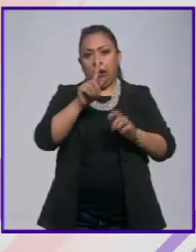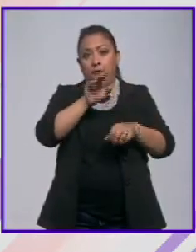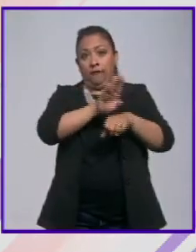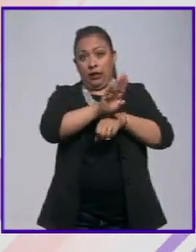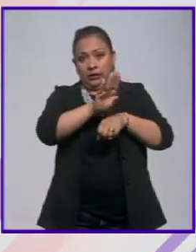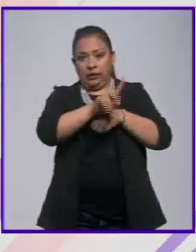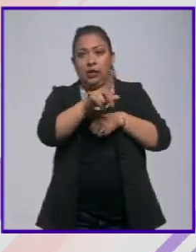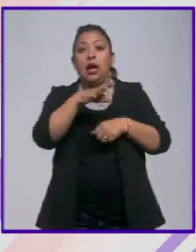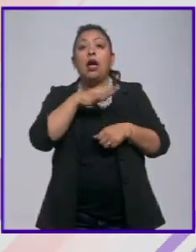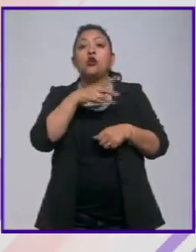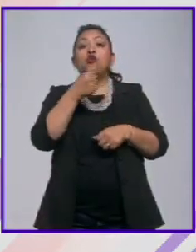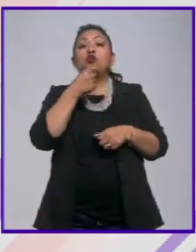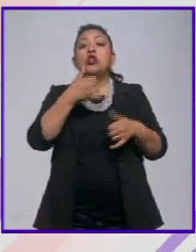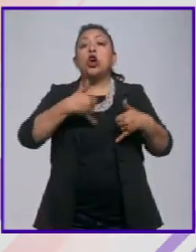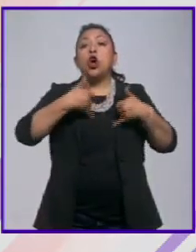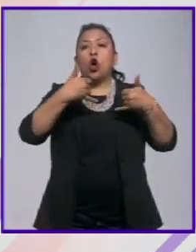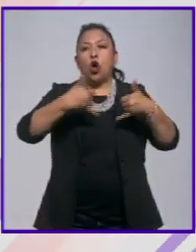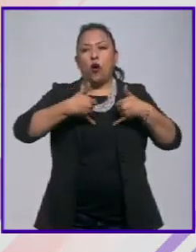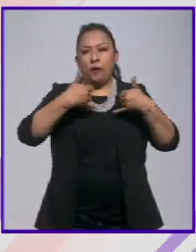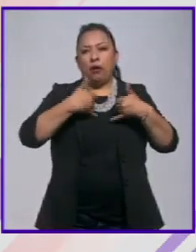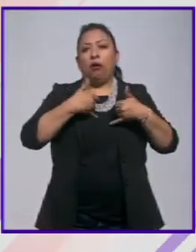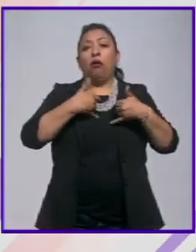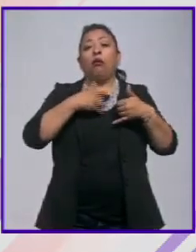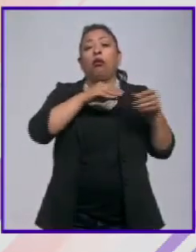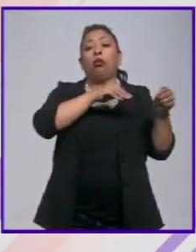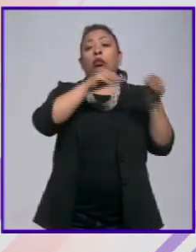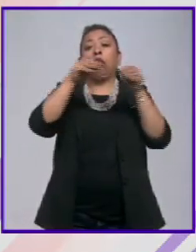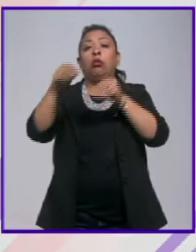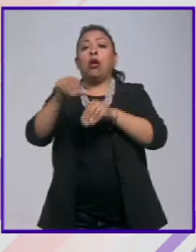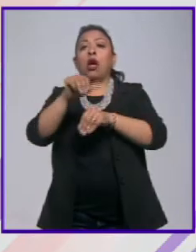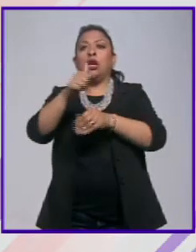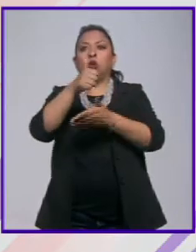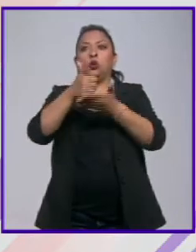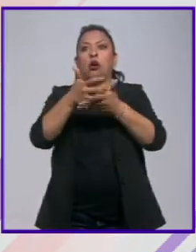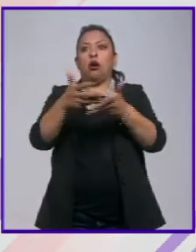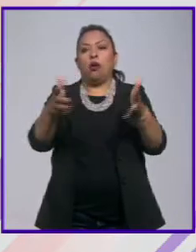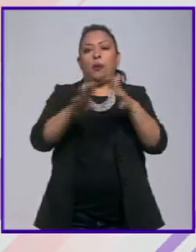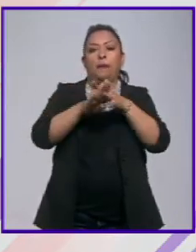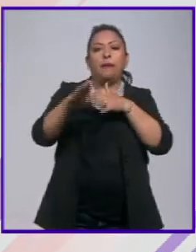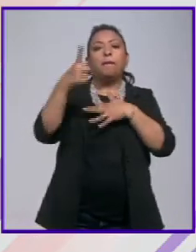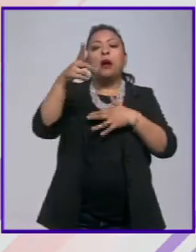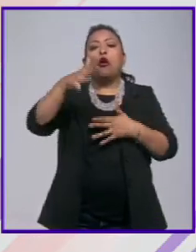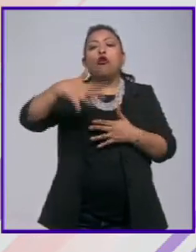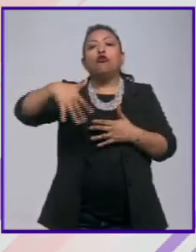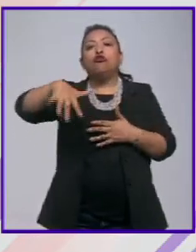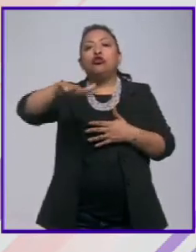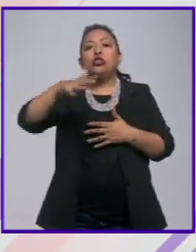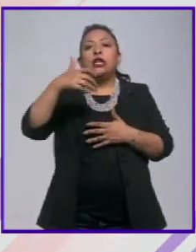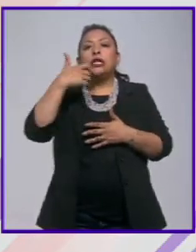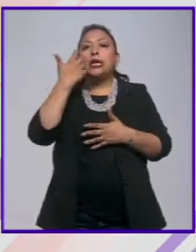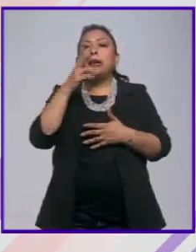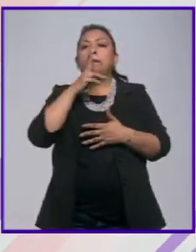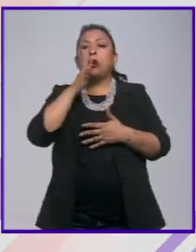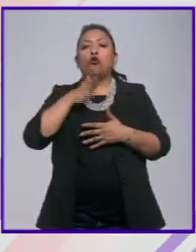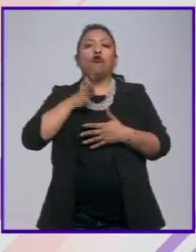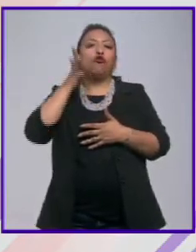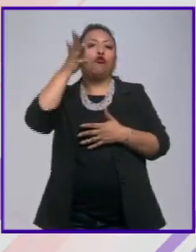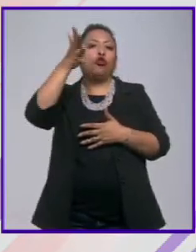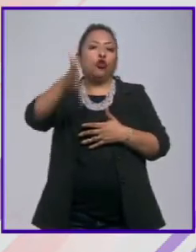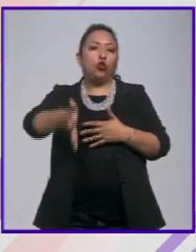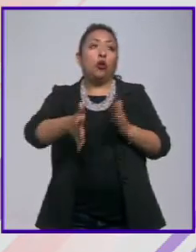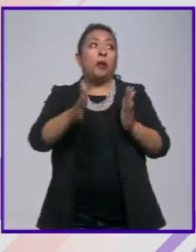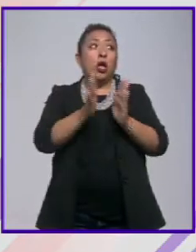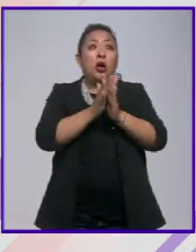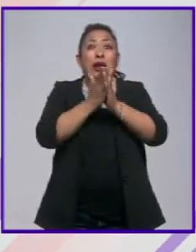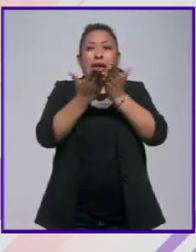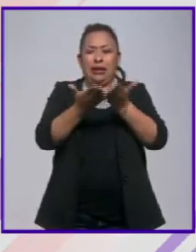hay un chico que se va de su casa para migra hacia la gran ciudad para buscar un mejor porvenir pero todo